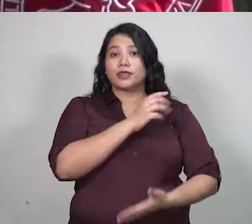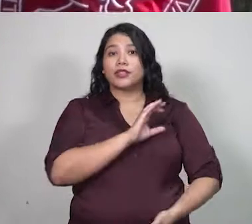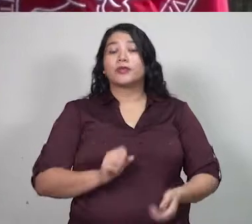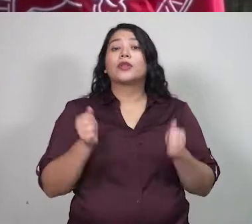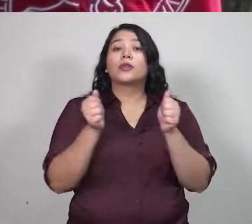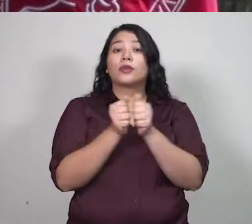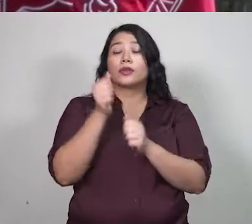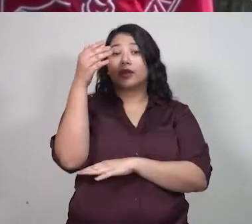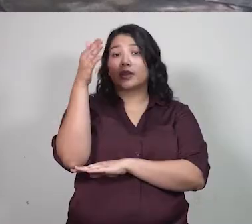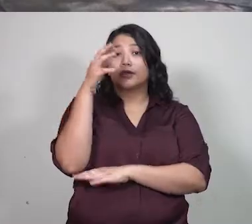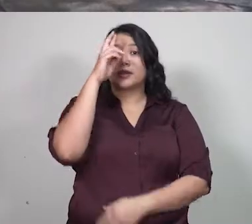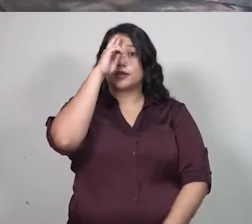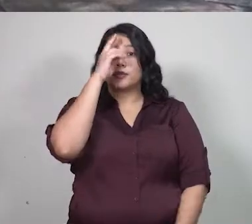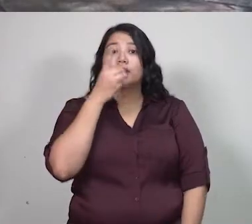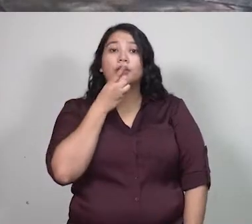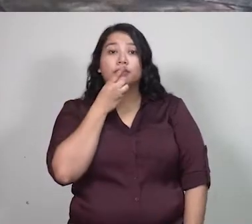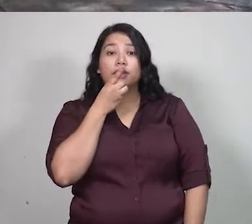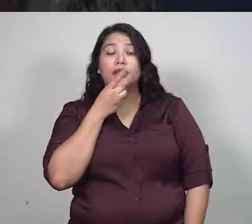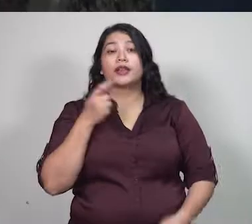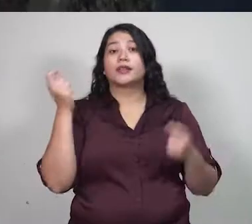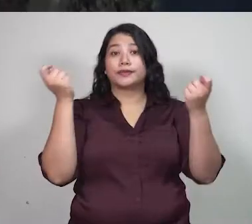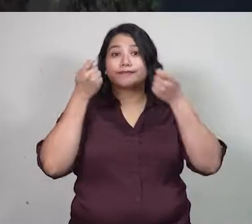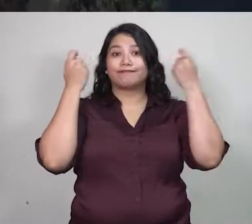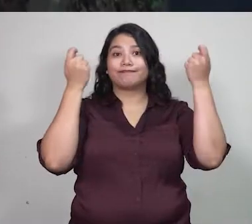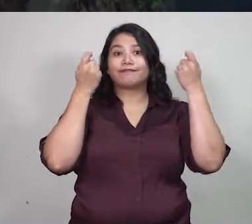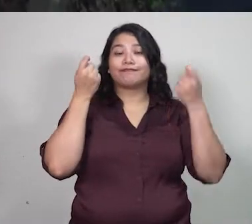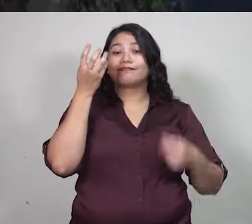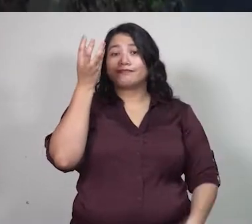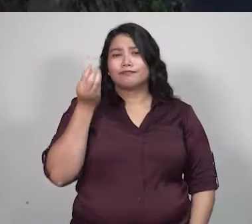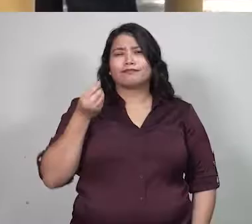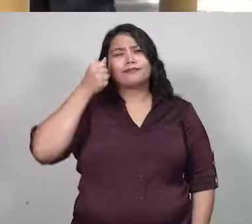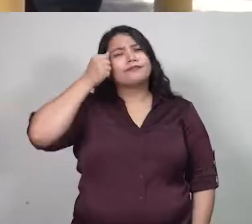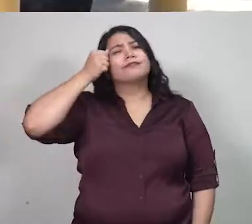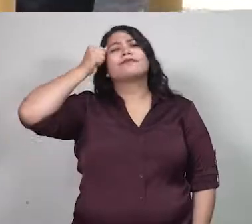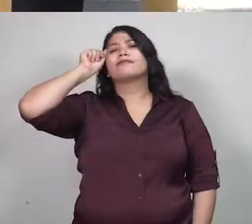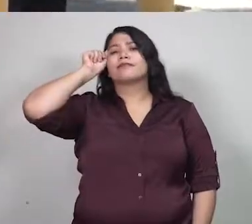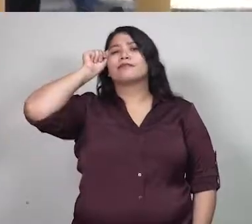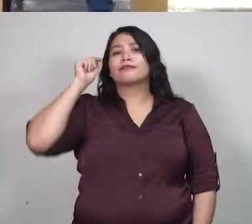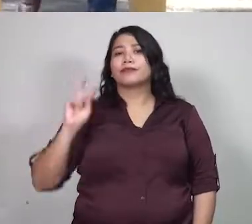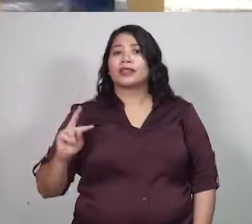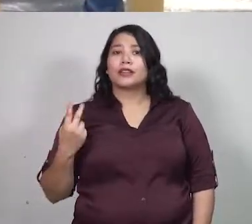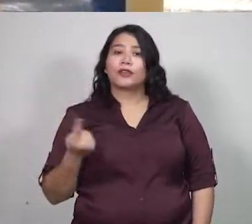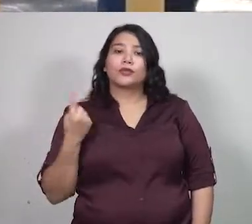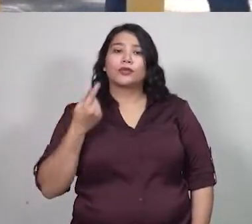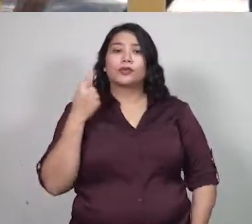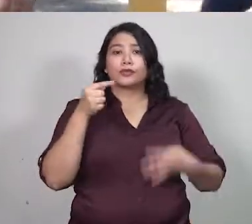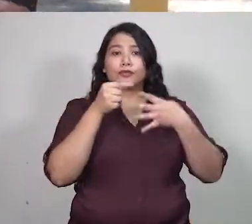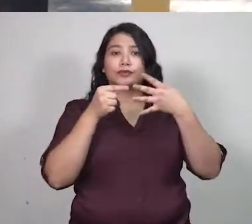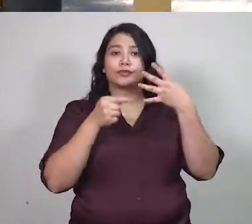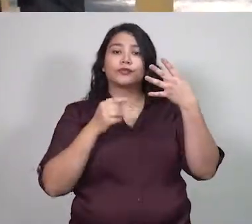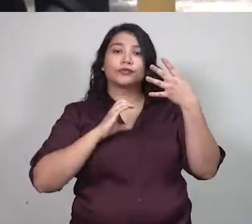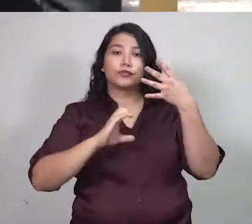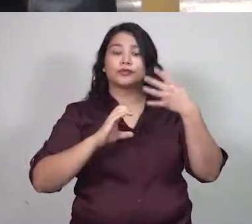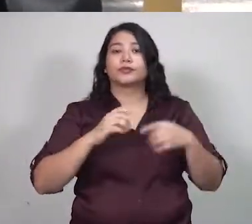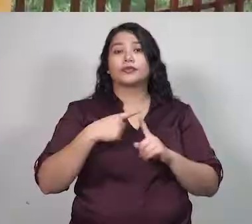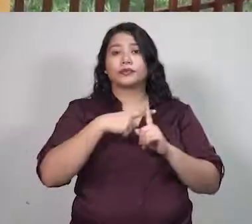La Universidad de El Salvador y la Embajada de República Dominicana en El Salvador realizaron un acto de conmemoración de la Revolución